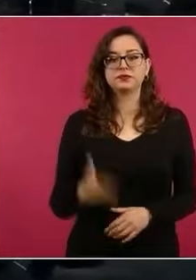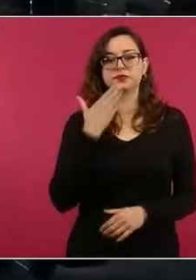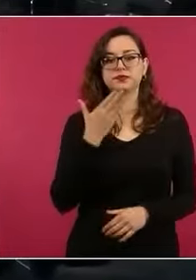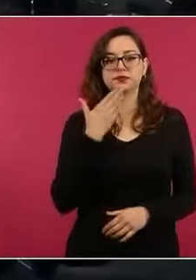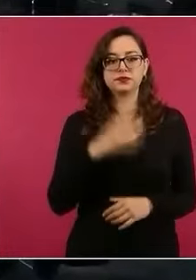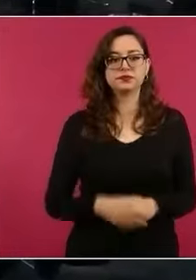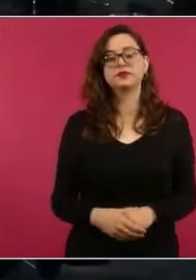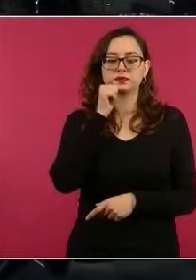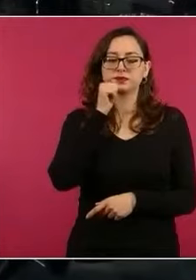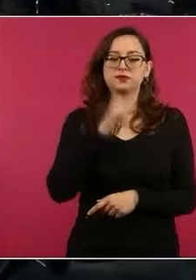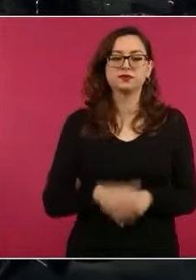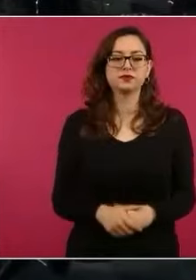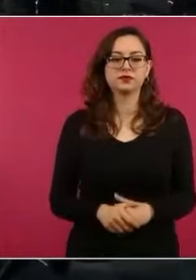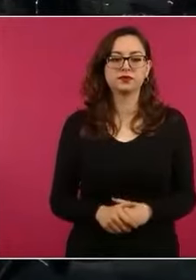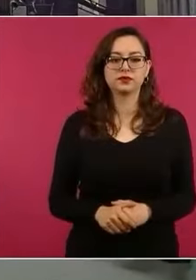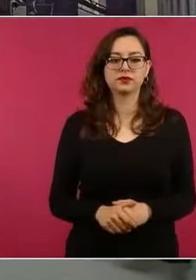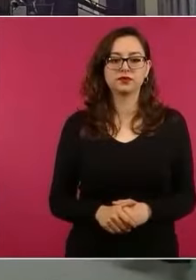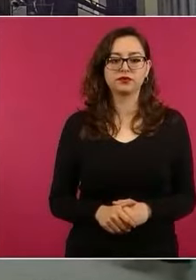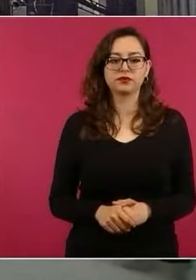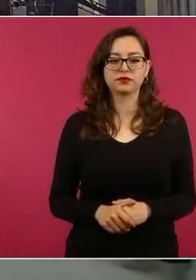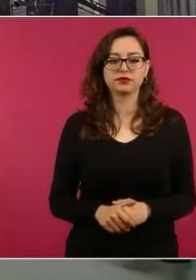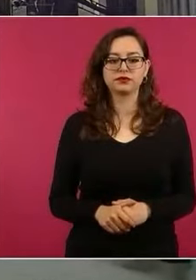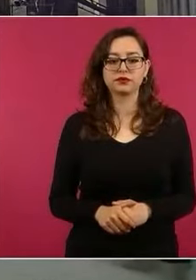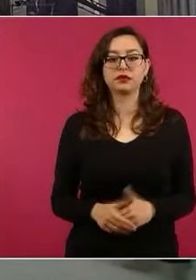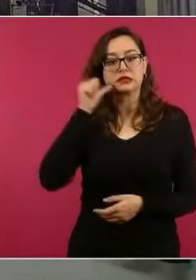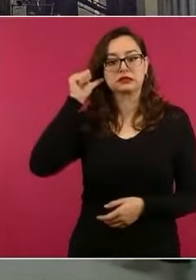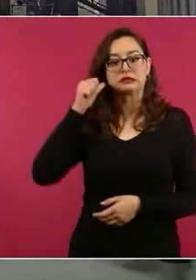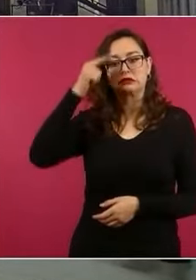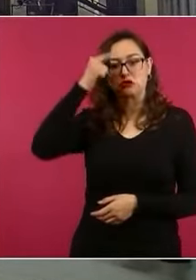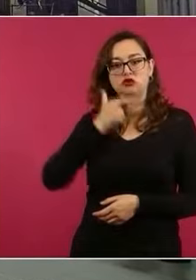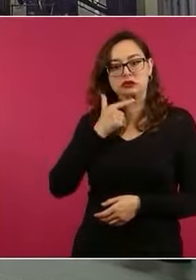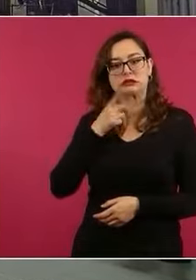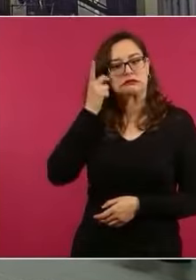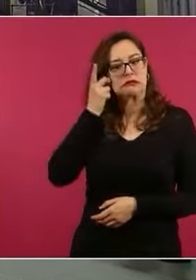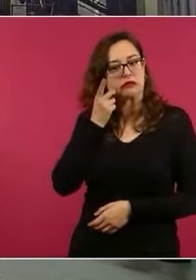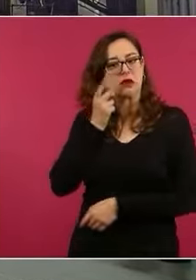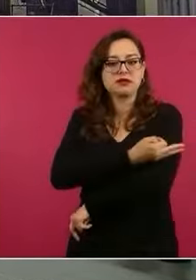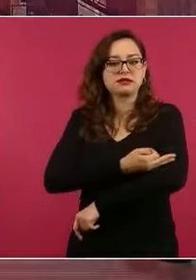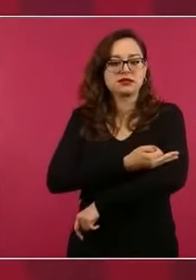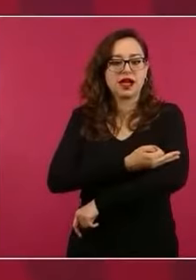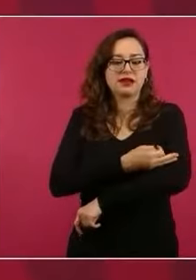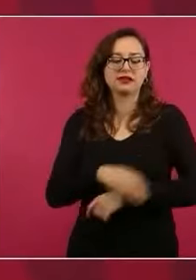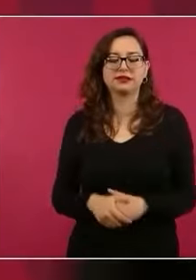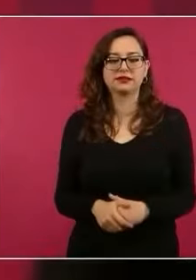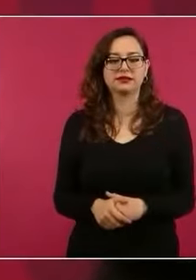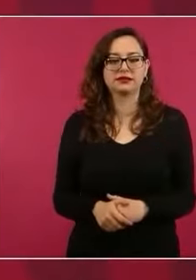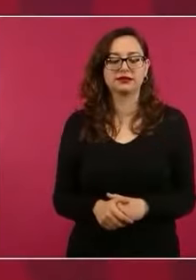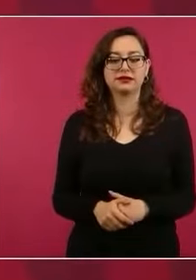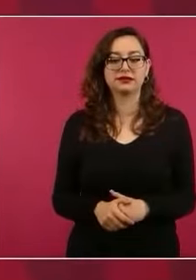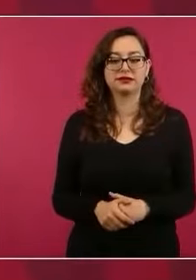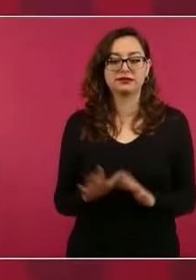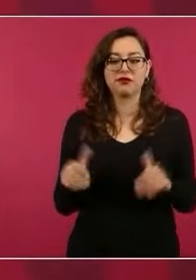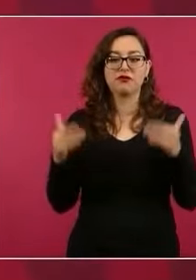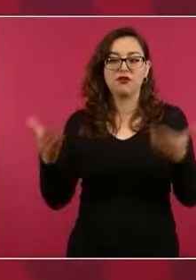Mañana, porque ya. No, no, sí, sí me desvelé un poco, ¿eh? Este, con... ¿eh?